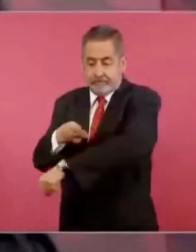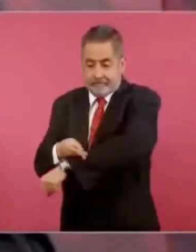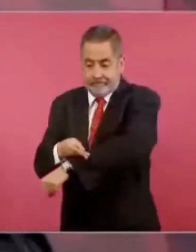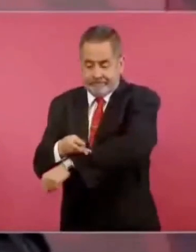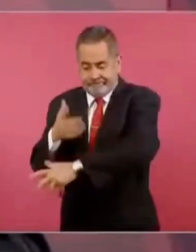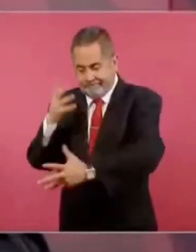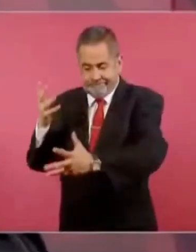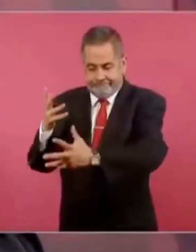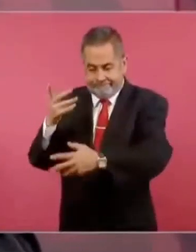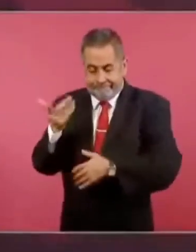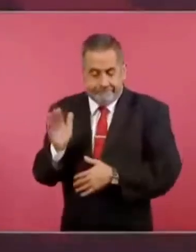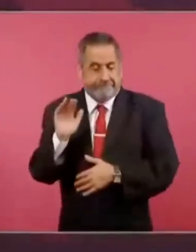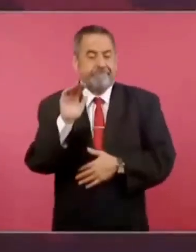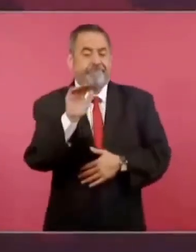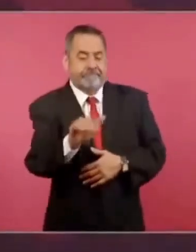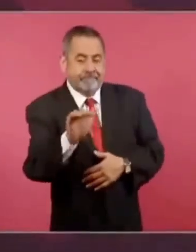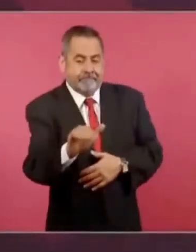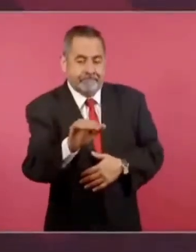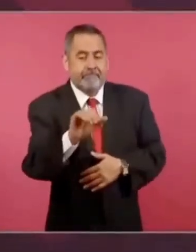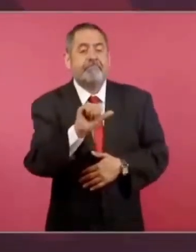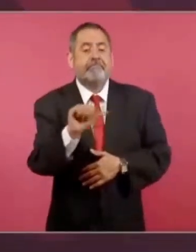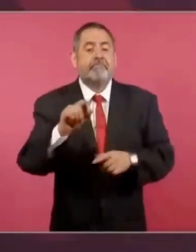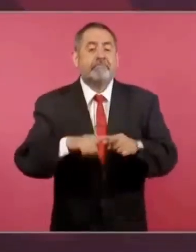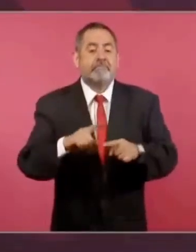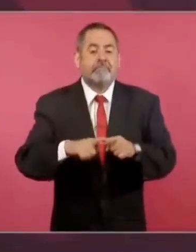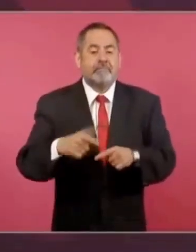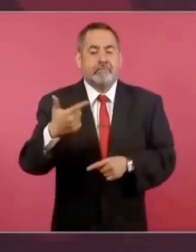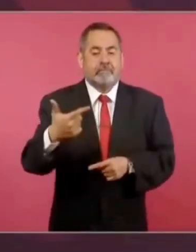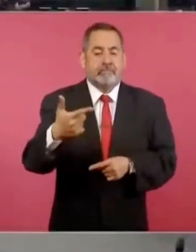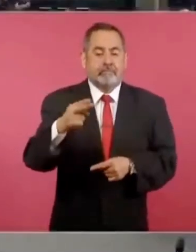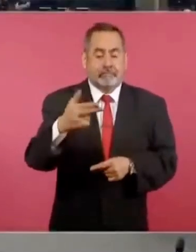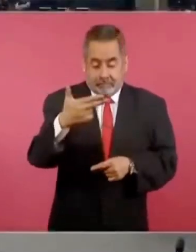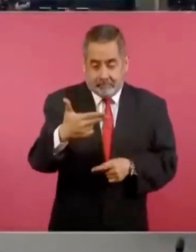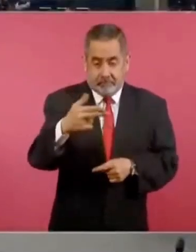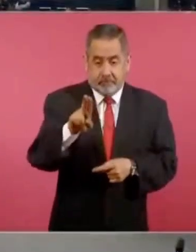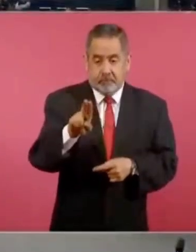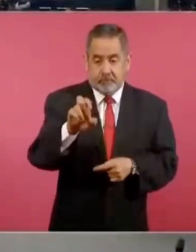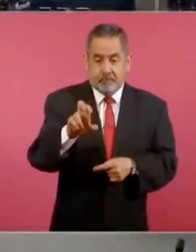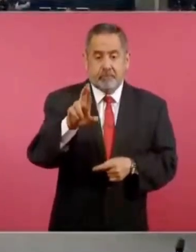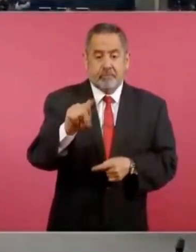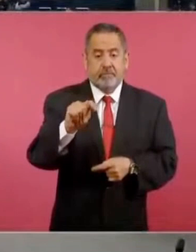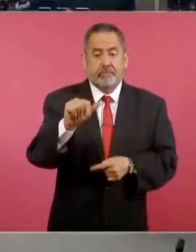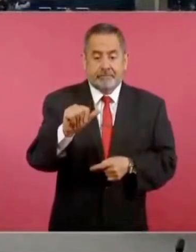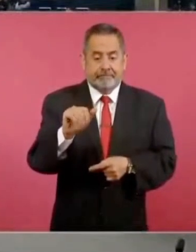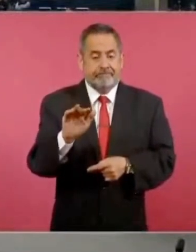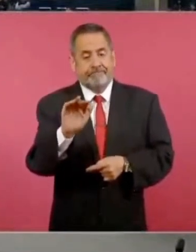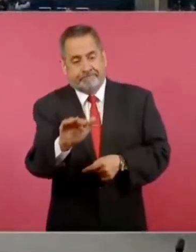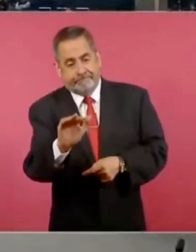esta es la historia.